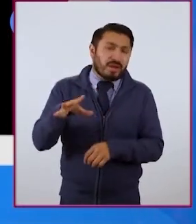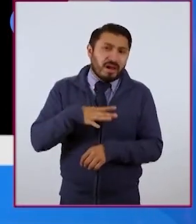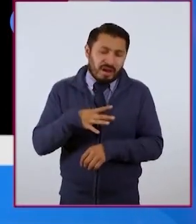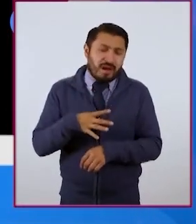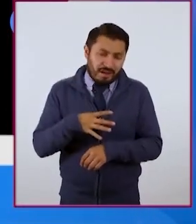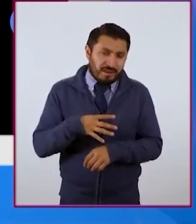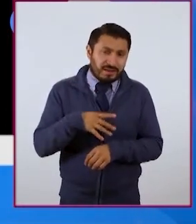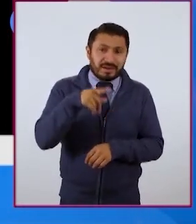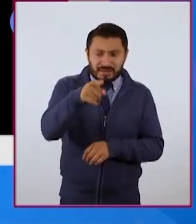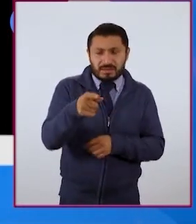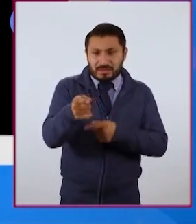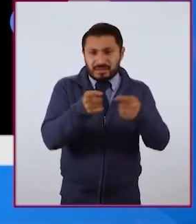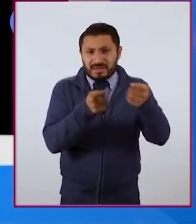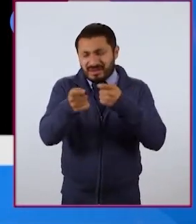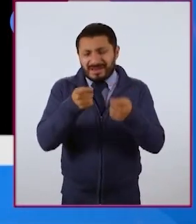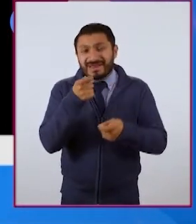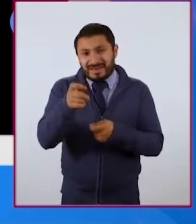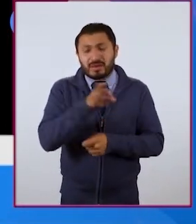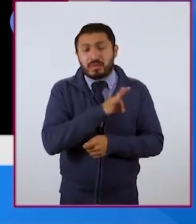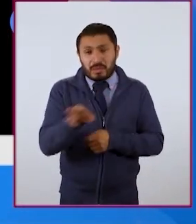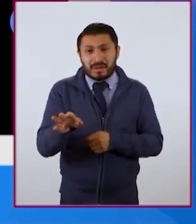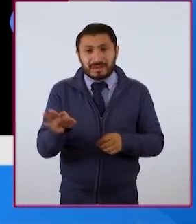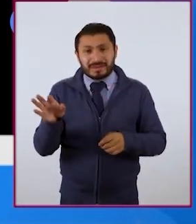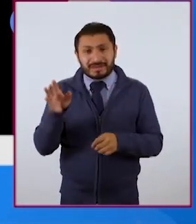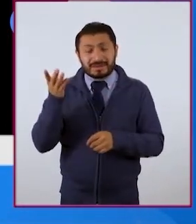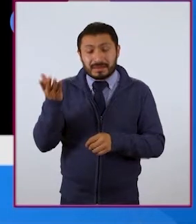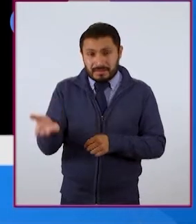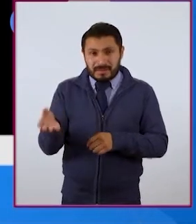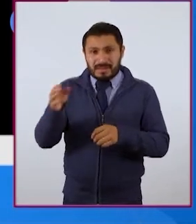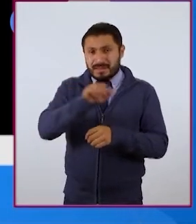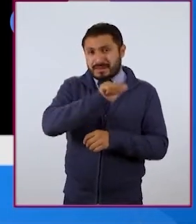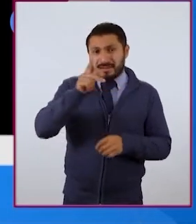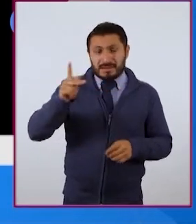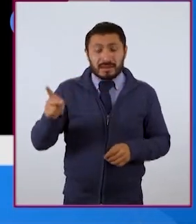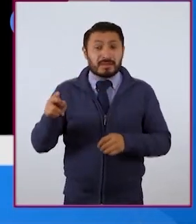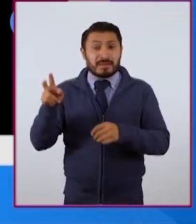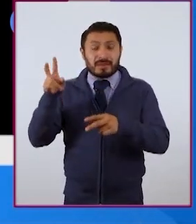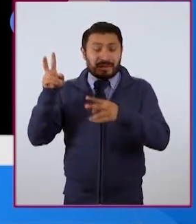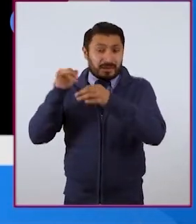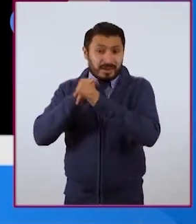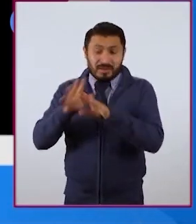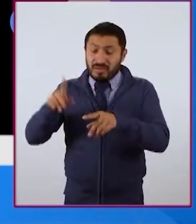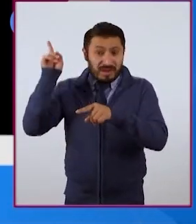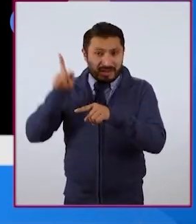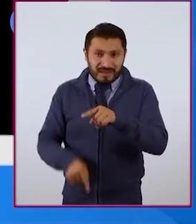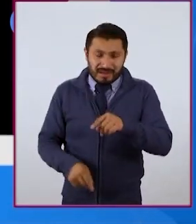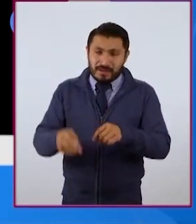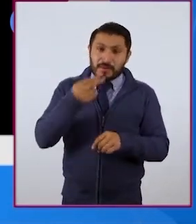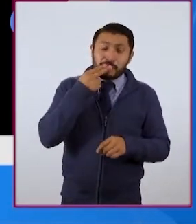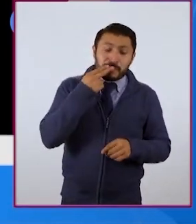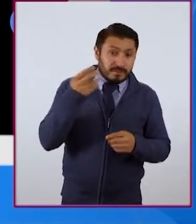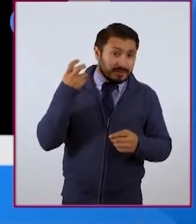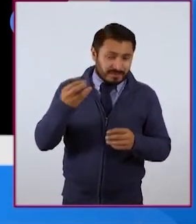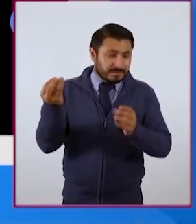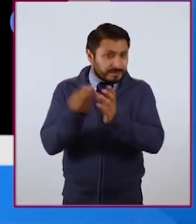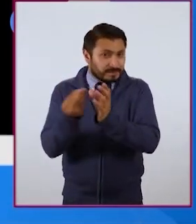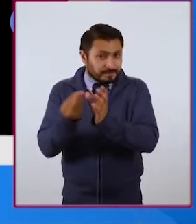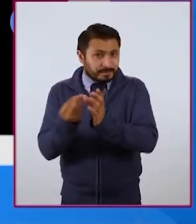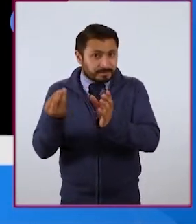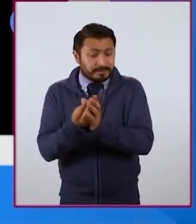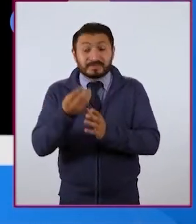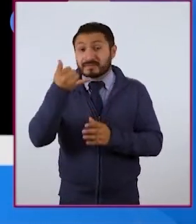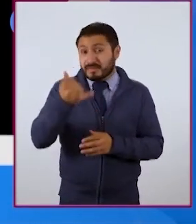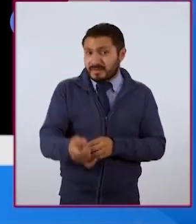Y tú puedes controlar más o menos eso pidiendo a lo mejor en la plataforma que bajen esa información, haciendo uso de los términos de privacidad